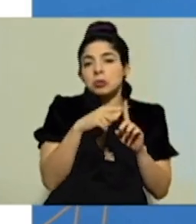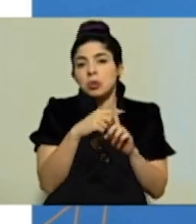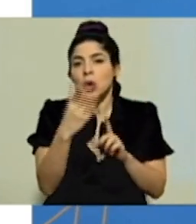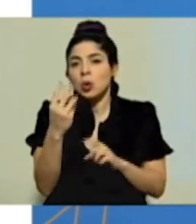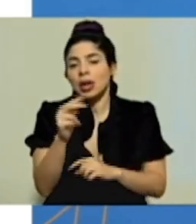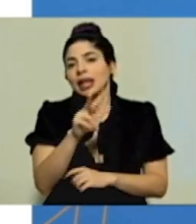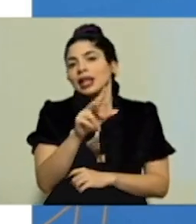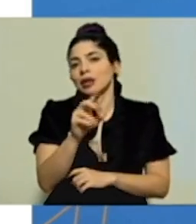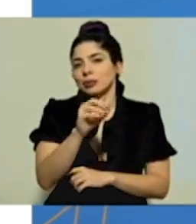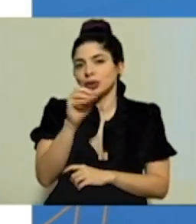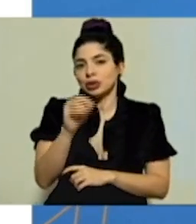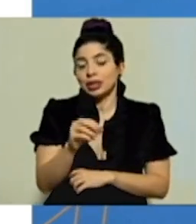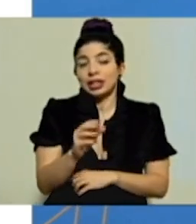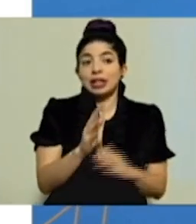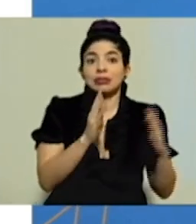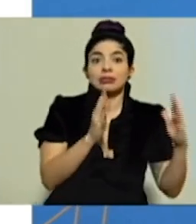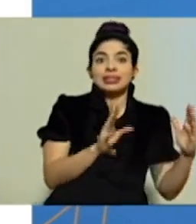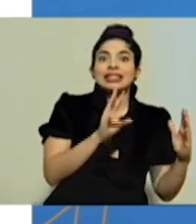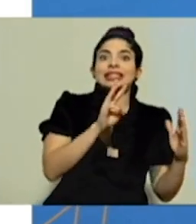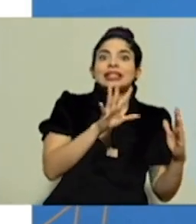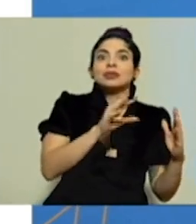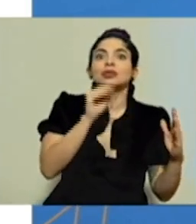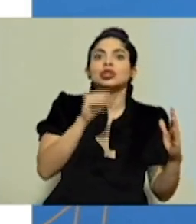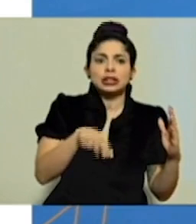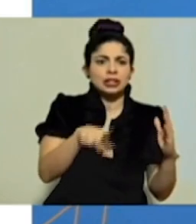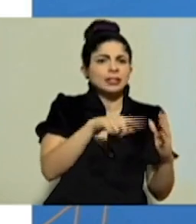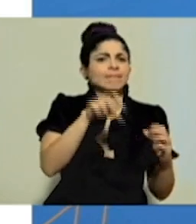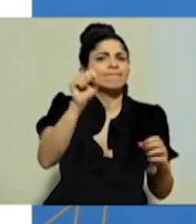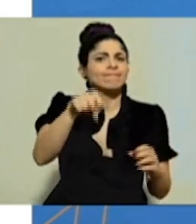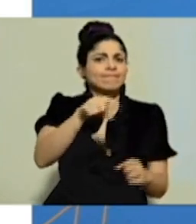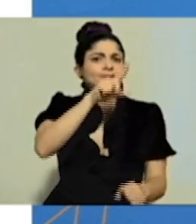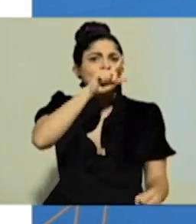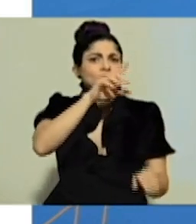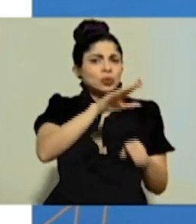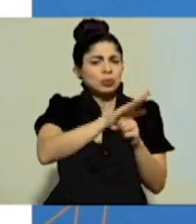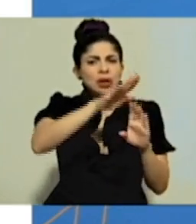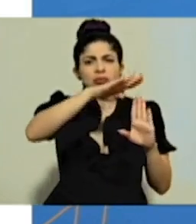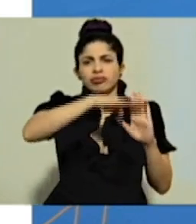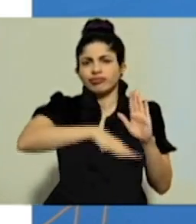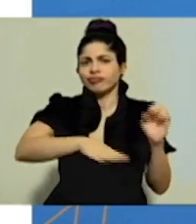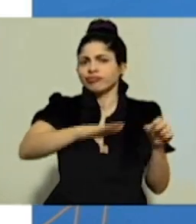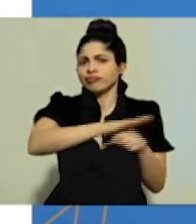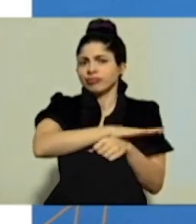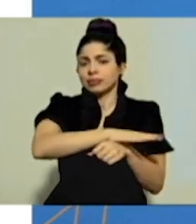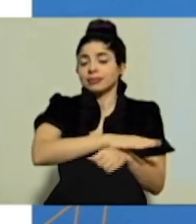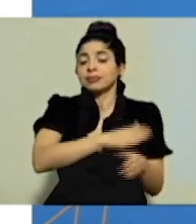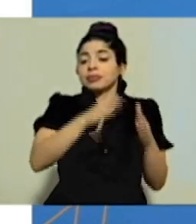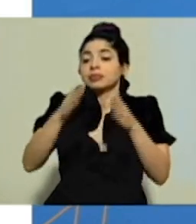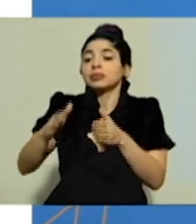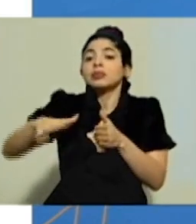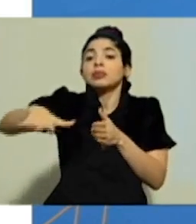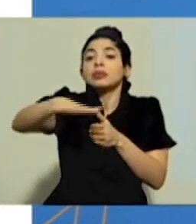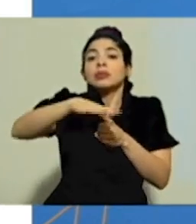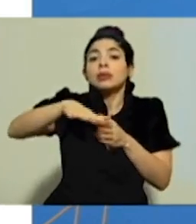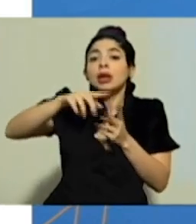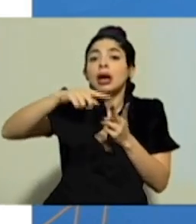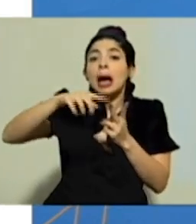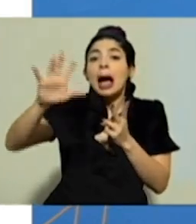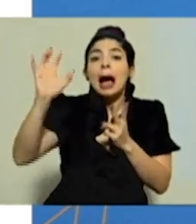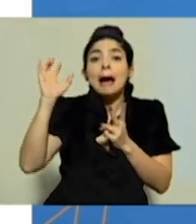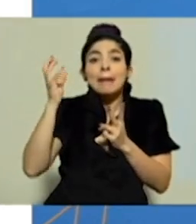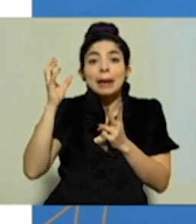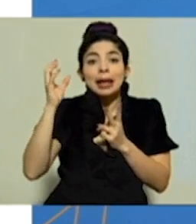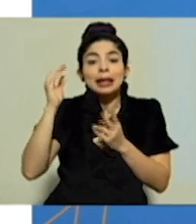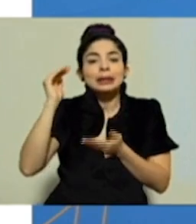31% y un 65% sí están cumpliendo con las medidas. En cantones amarillos, hay un